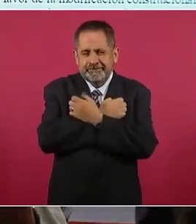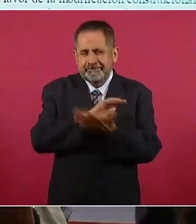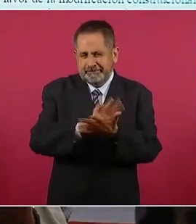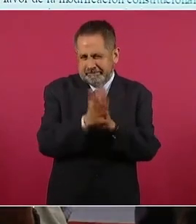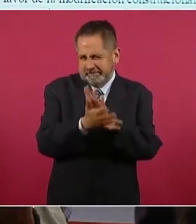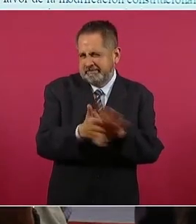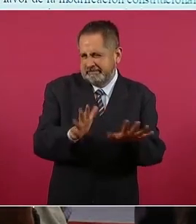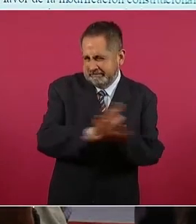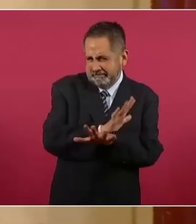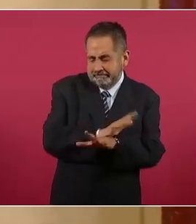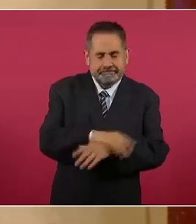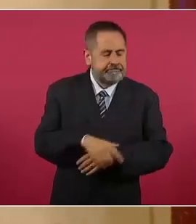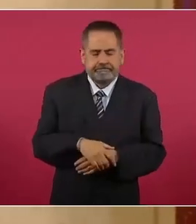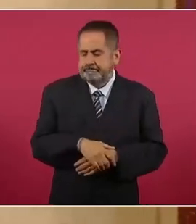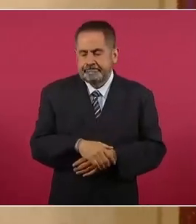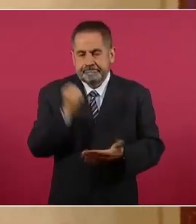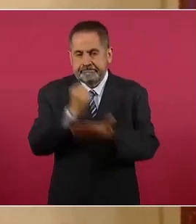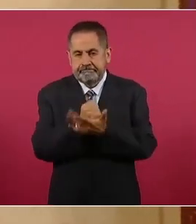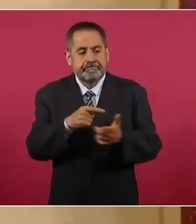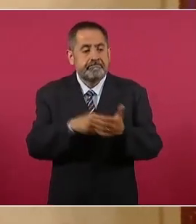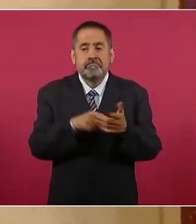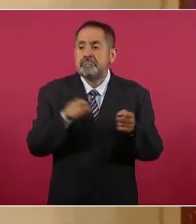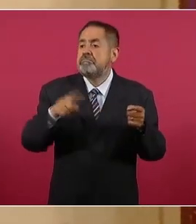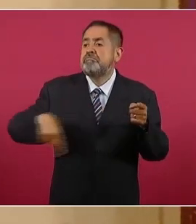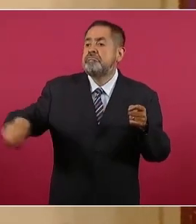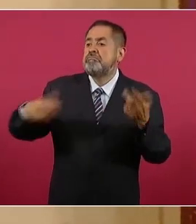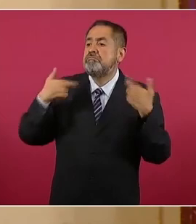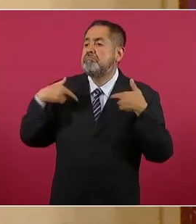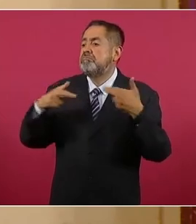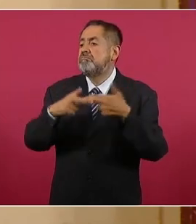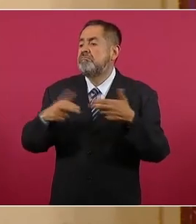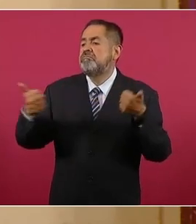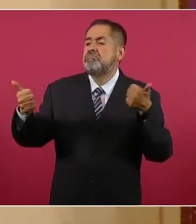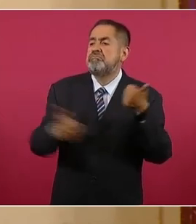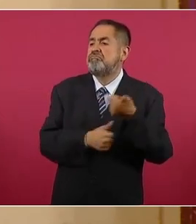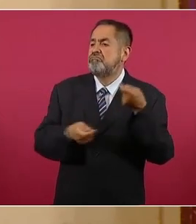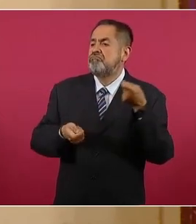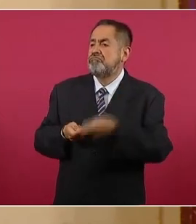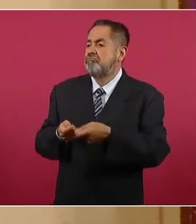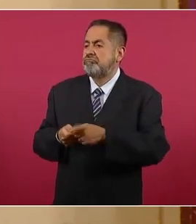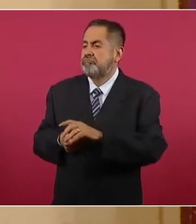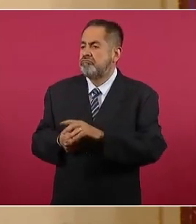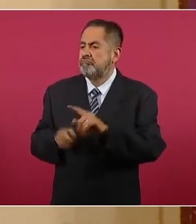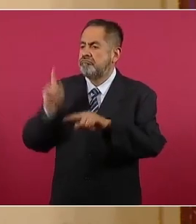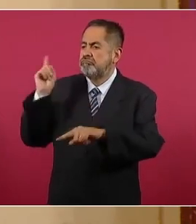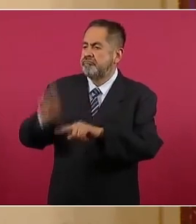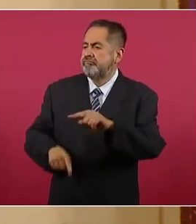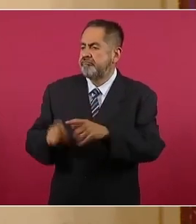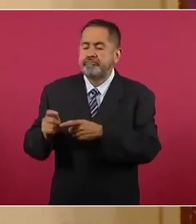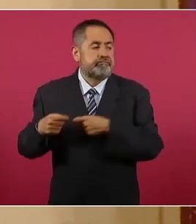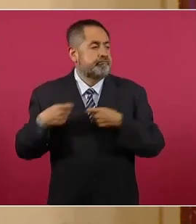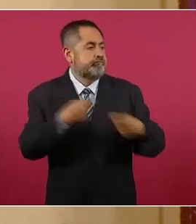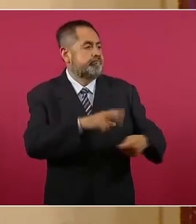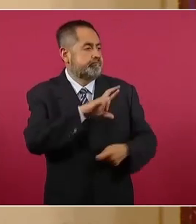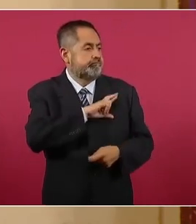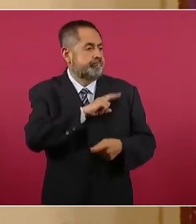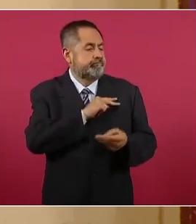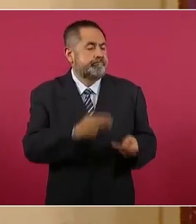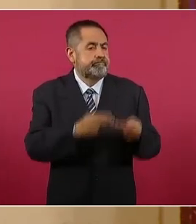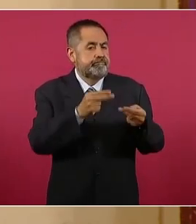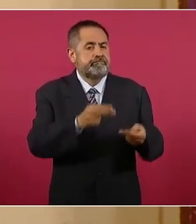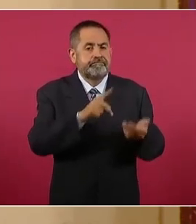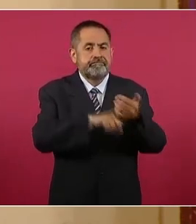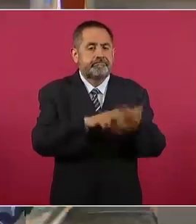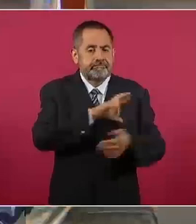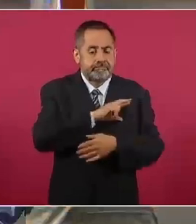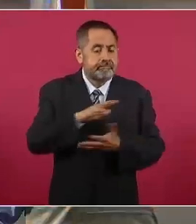tenía como consigna someter al magisterio y avanzar en la privatización de la enseñanza. La mayoría de